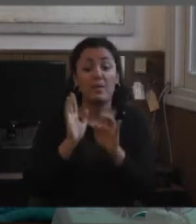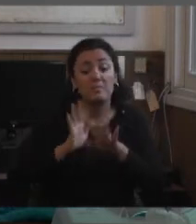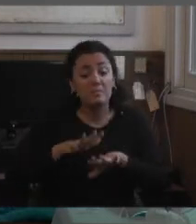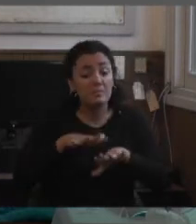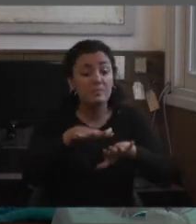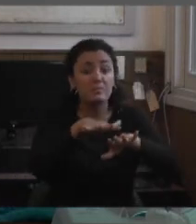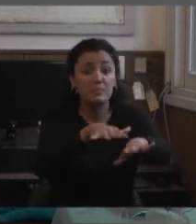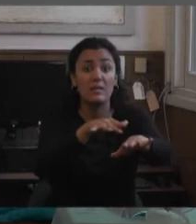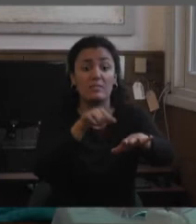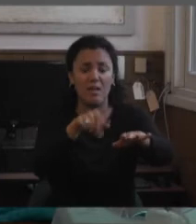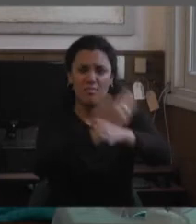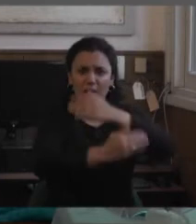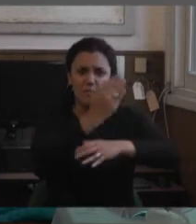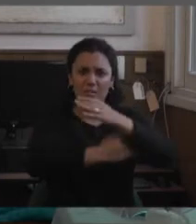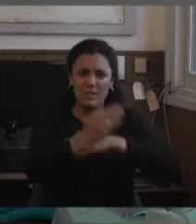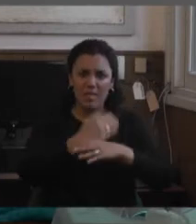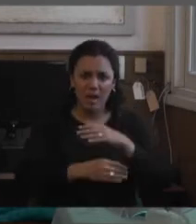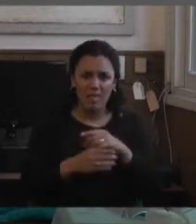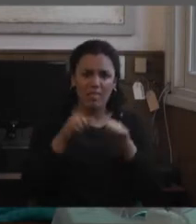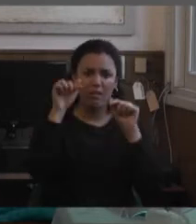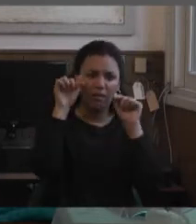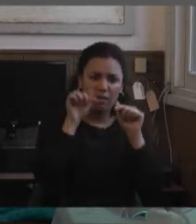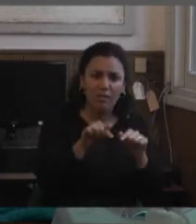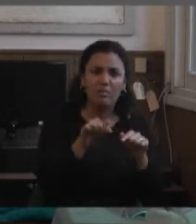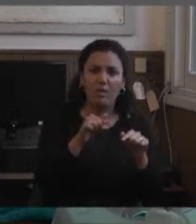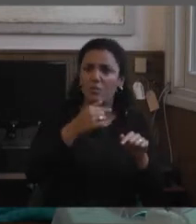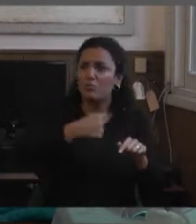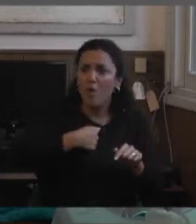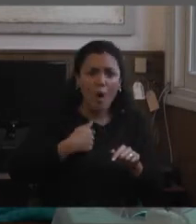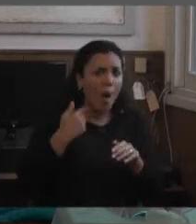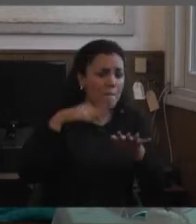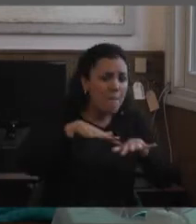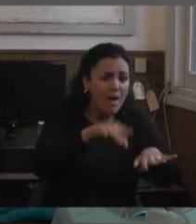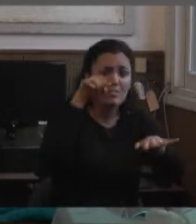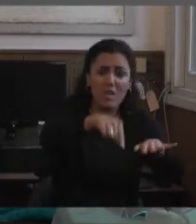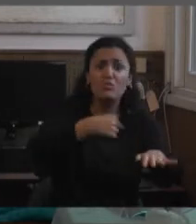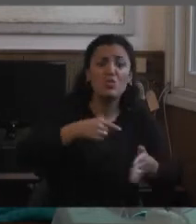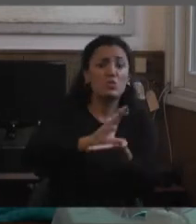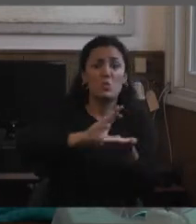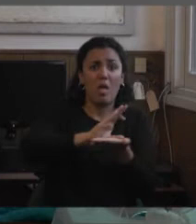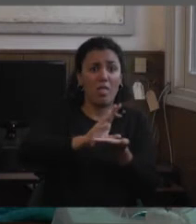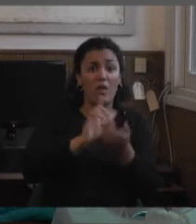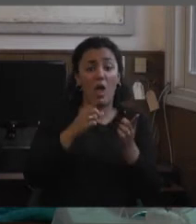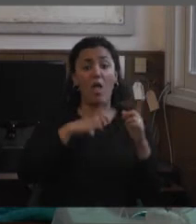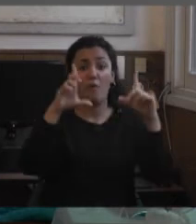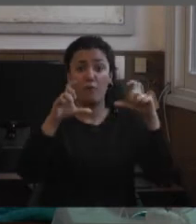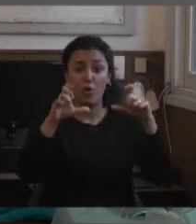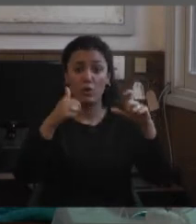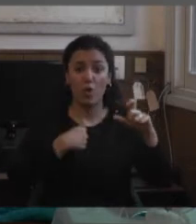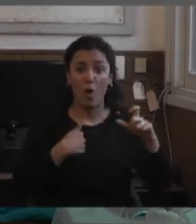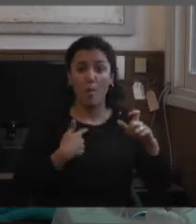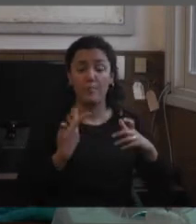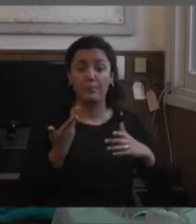como ciudadano, no está en la marcha de los discapacitados. Hay una foto de un bailarín, que si uno le pregunta a vos qué sos, no te dice